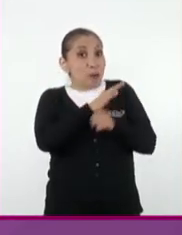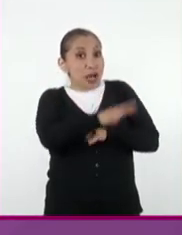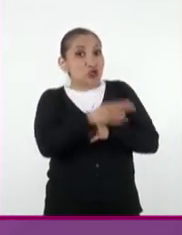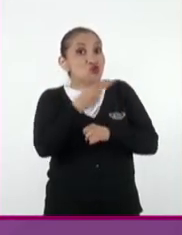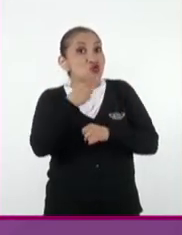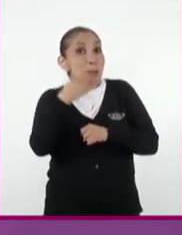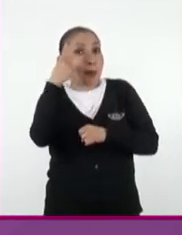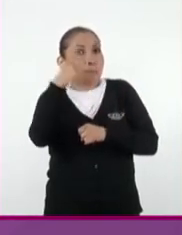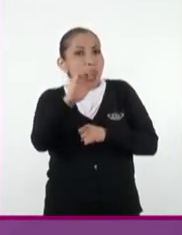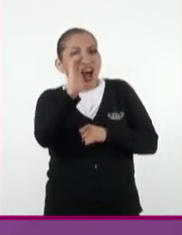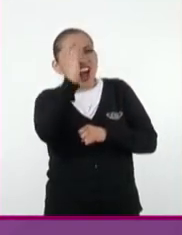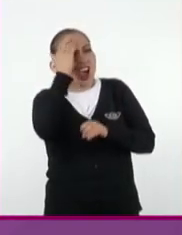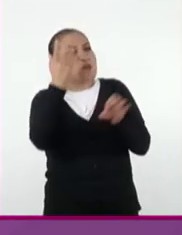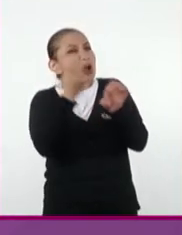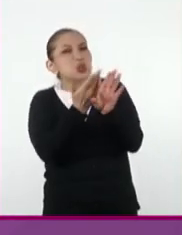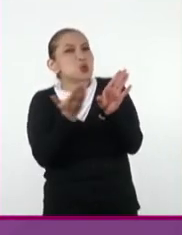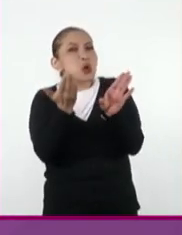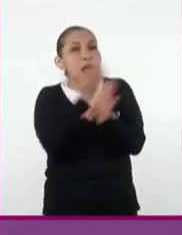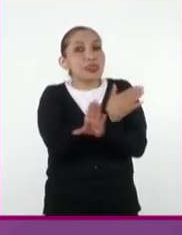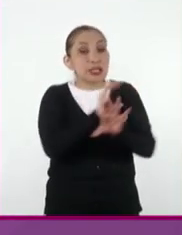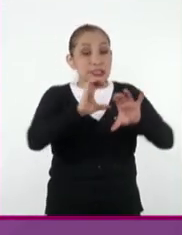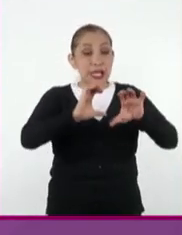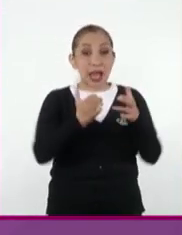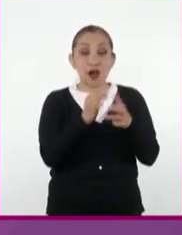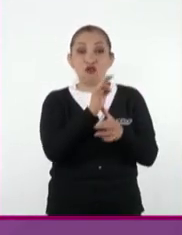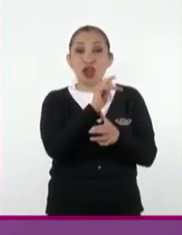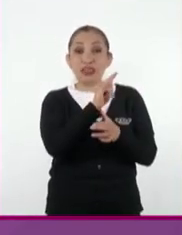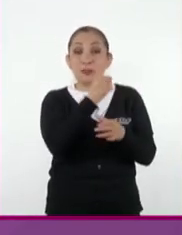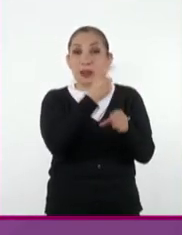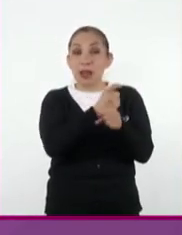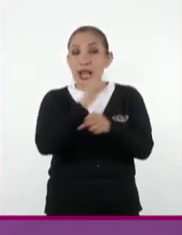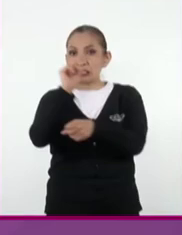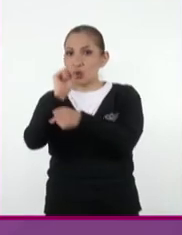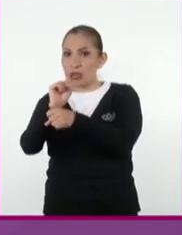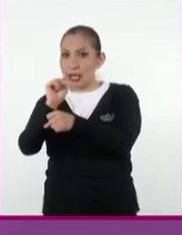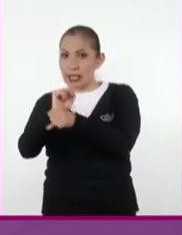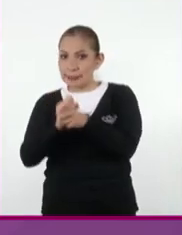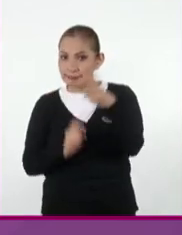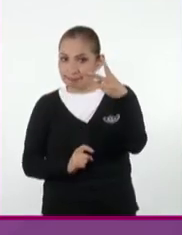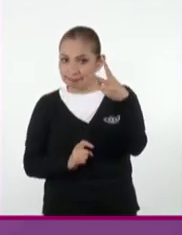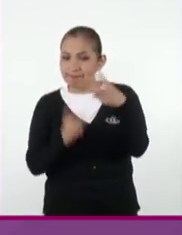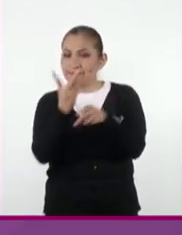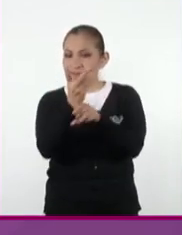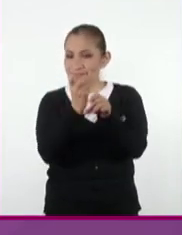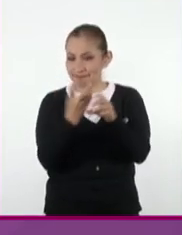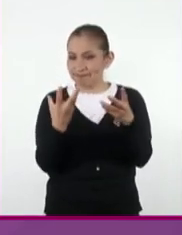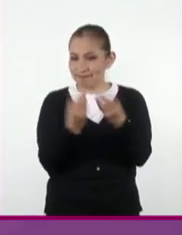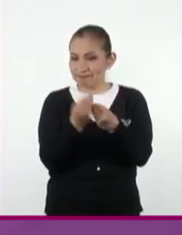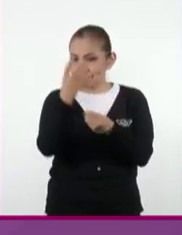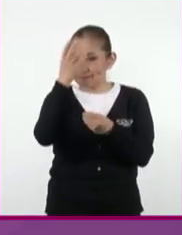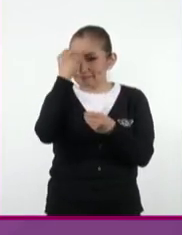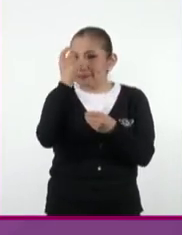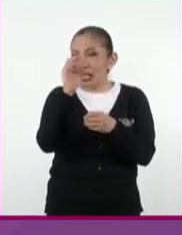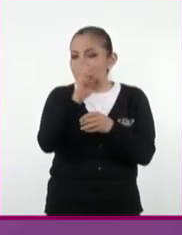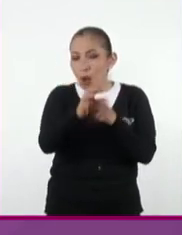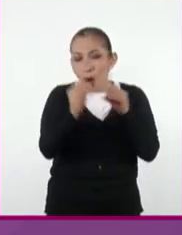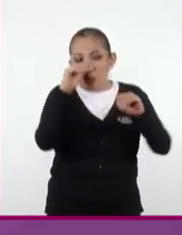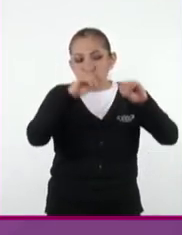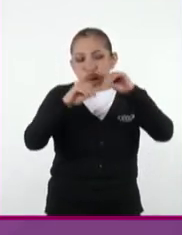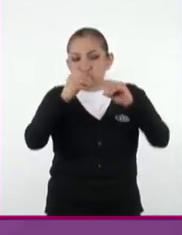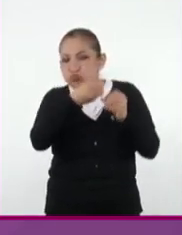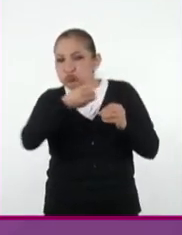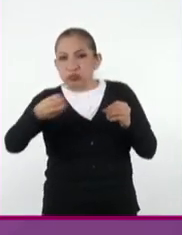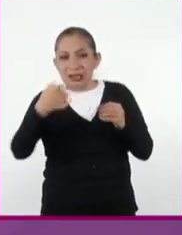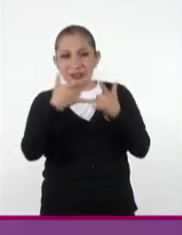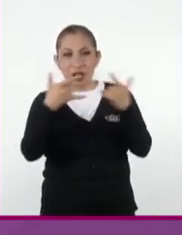que usamos para conocer el pasado se clasifica en fuentes primarias y secundarias. Te invito a que juntos aprendamos a reconstruir la